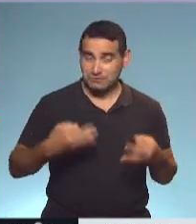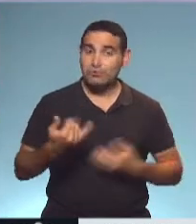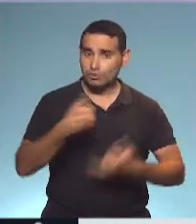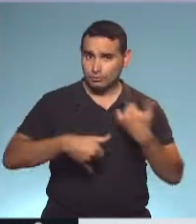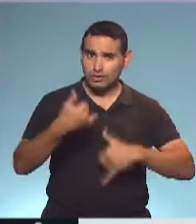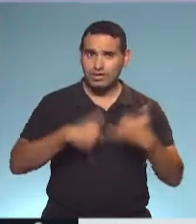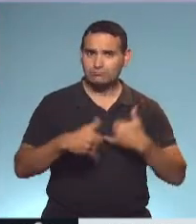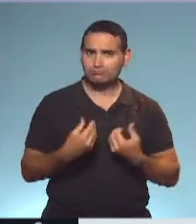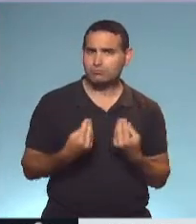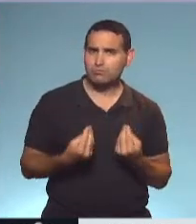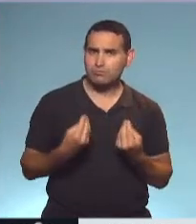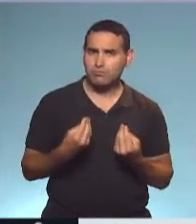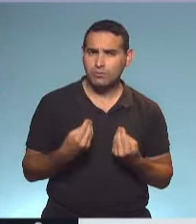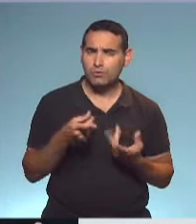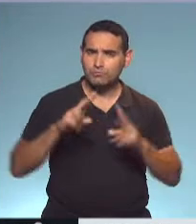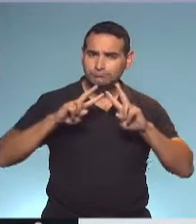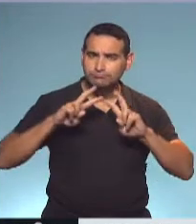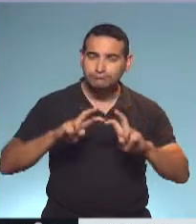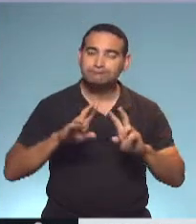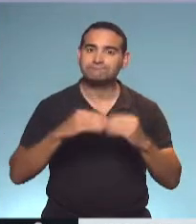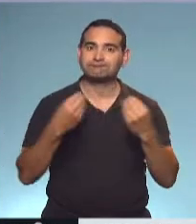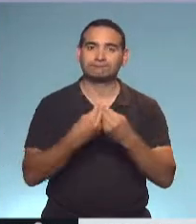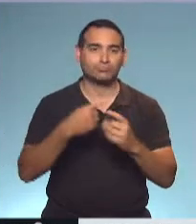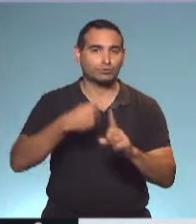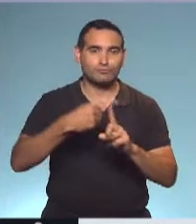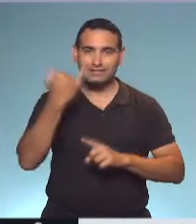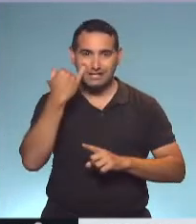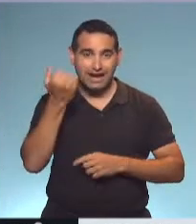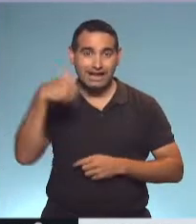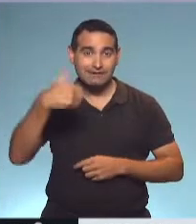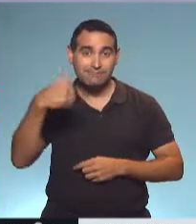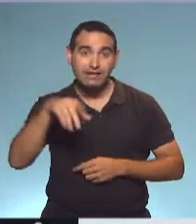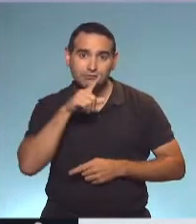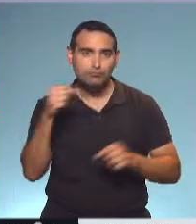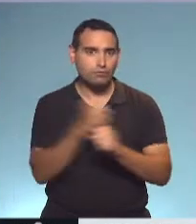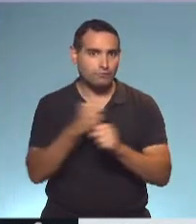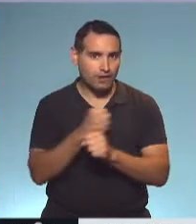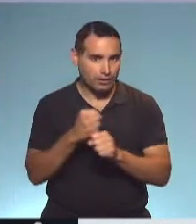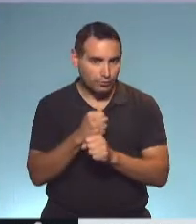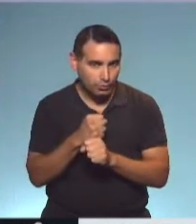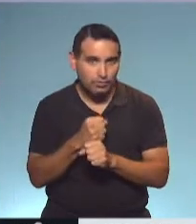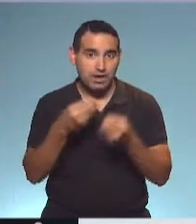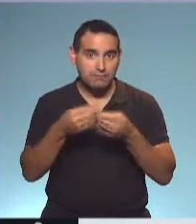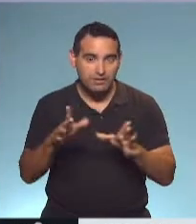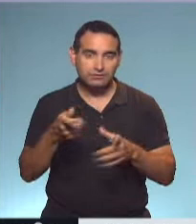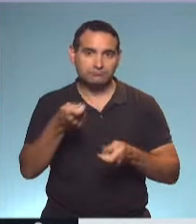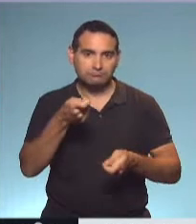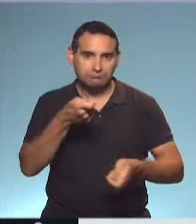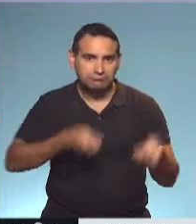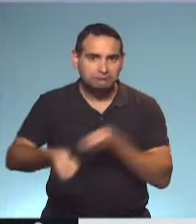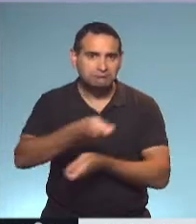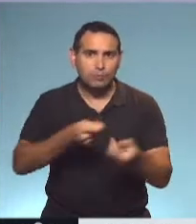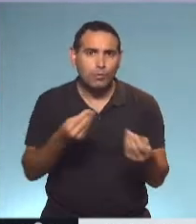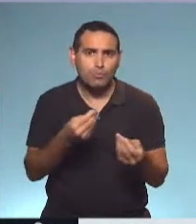contanos cómo se llega a este resultado que, como decía Pablo, hoy ya está aprobado por la ALMAT, con lo que se empieza a comercializar, ¿cómo va ser el